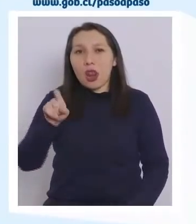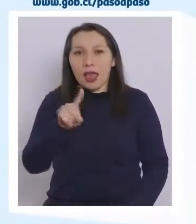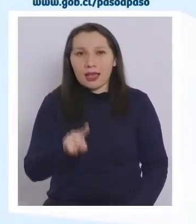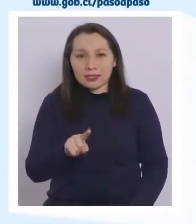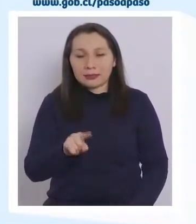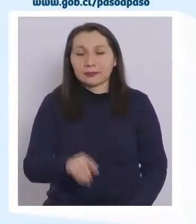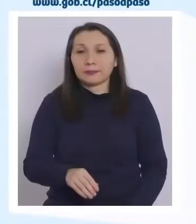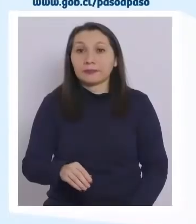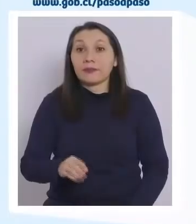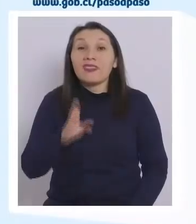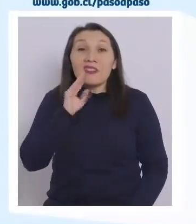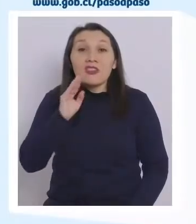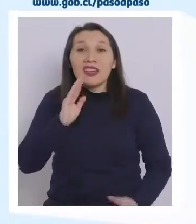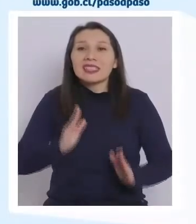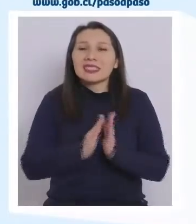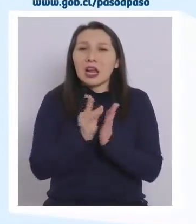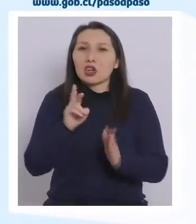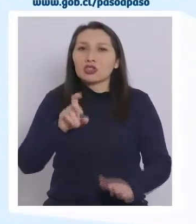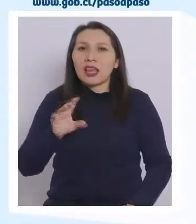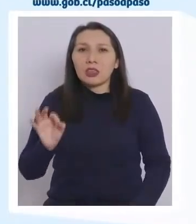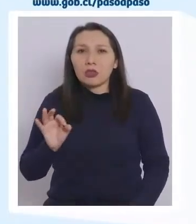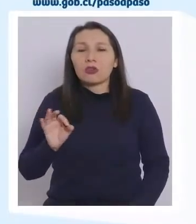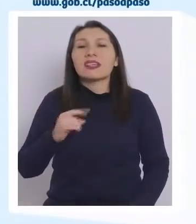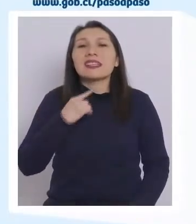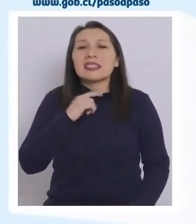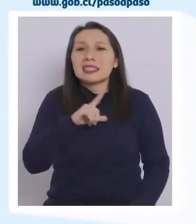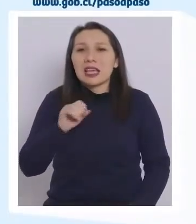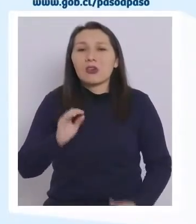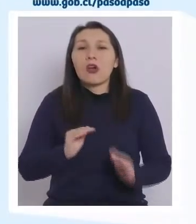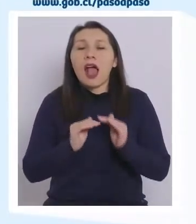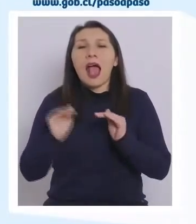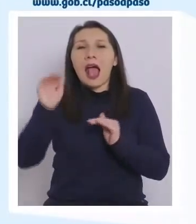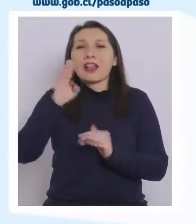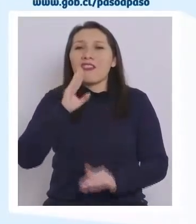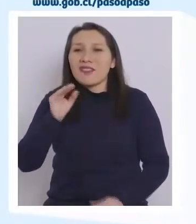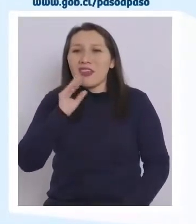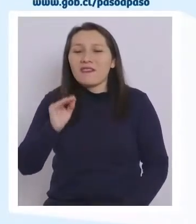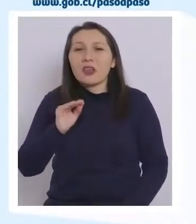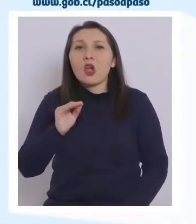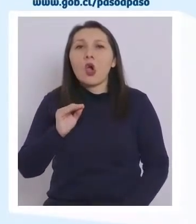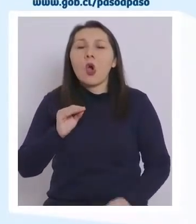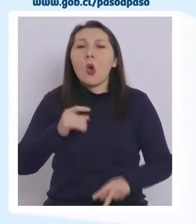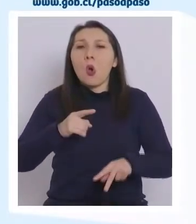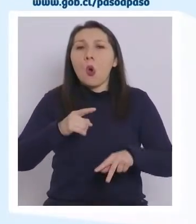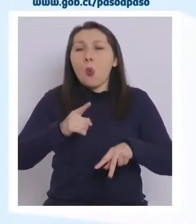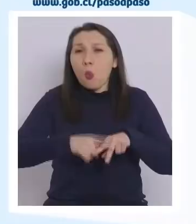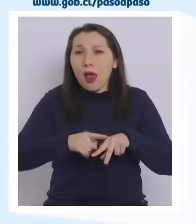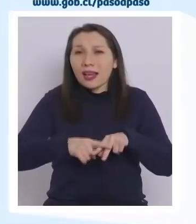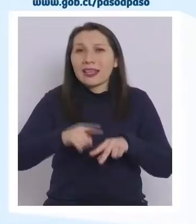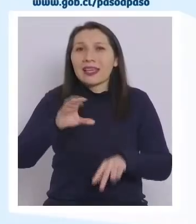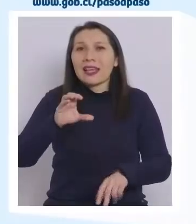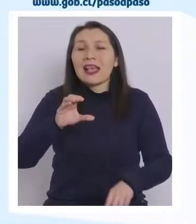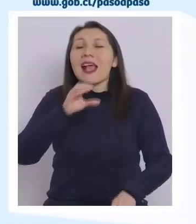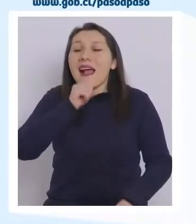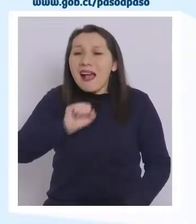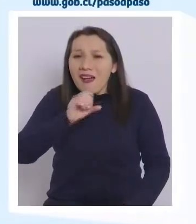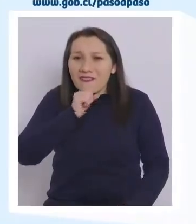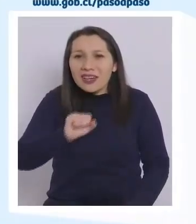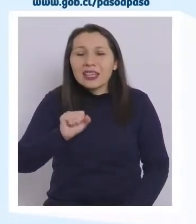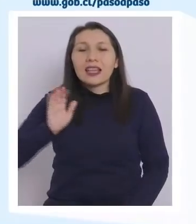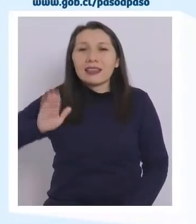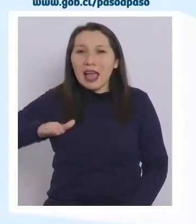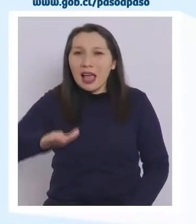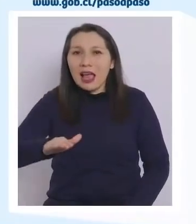Bío, San Rosento, Quilleco, Alto Bío Bío, Hualqui, Cabrero, Talcahuano, San Pedro de la